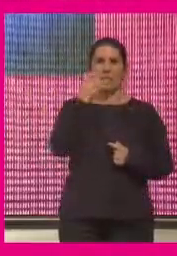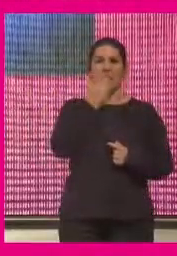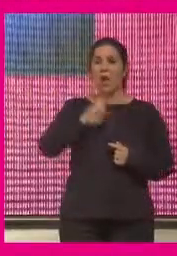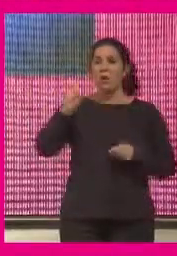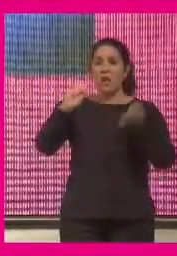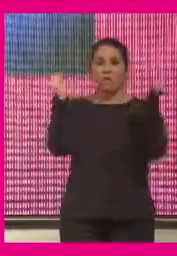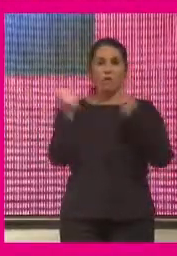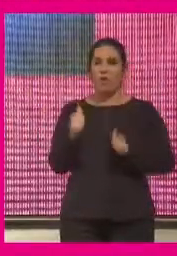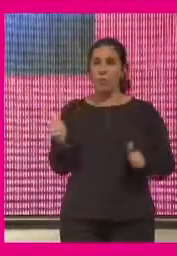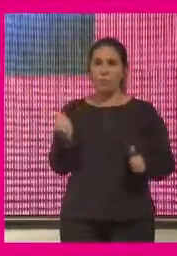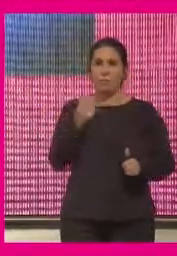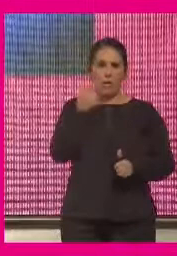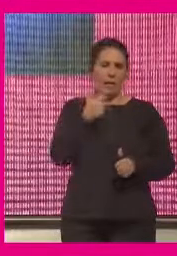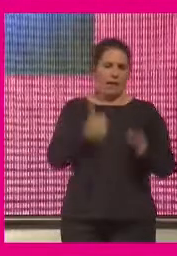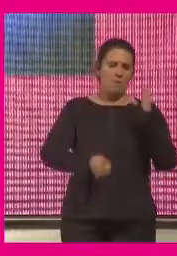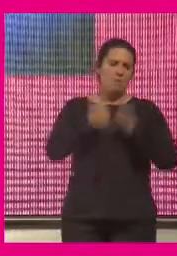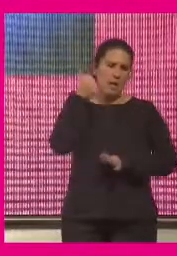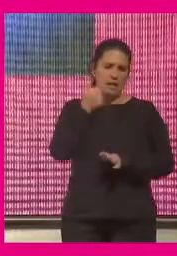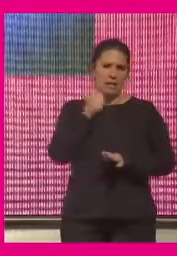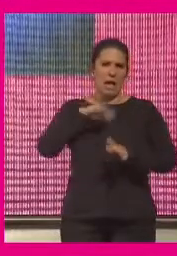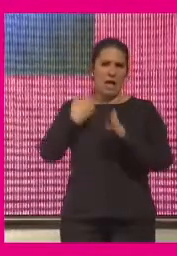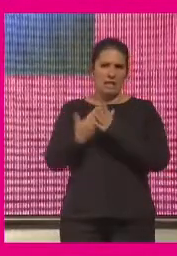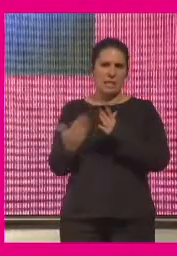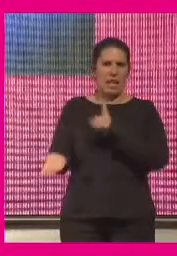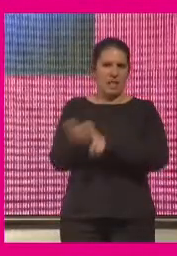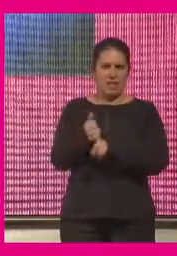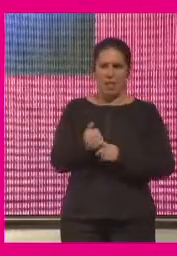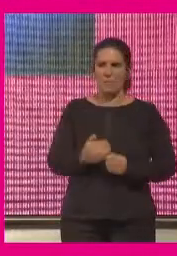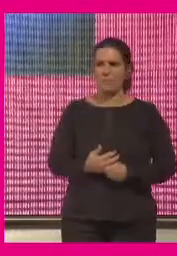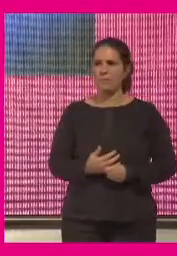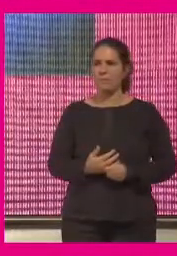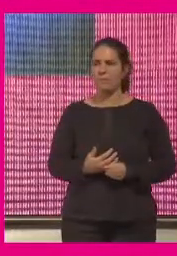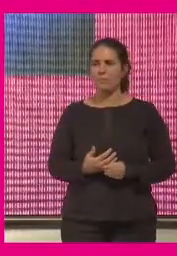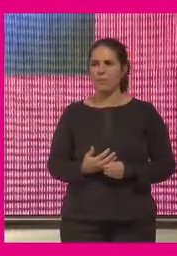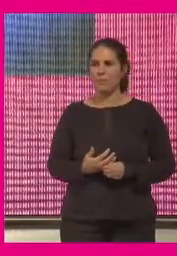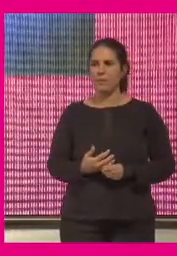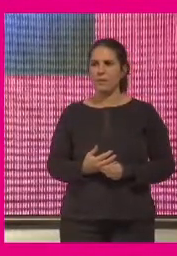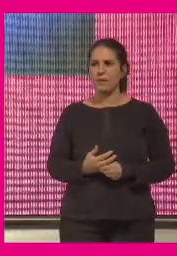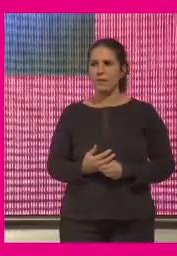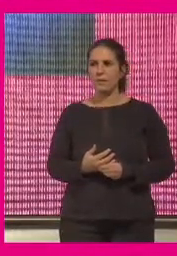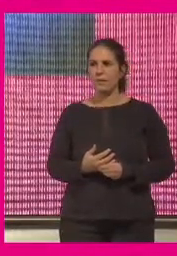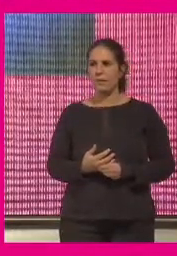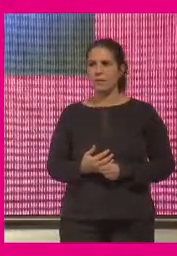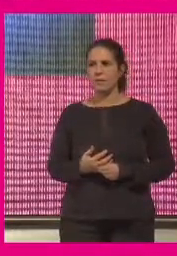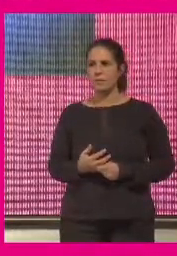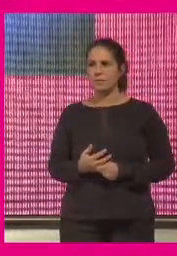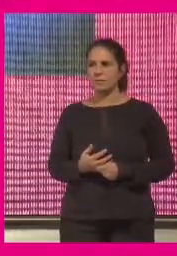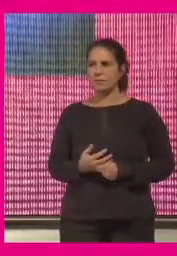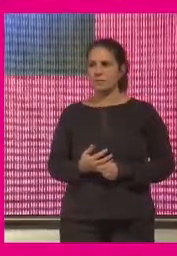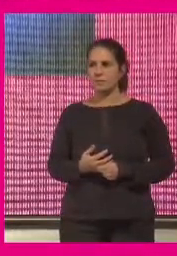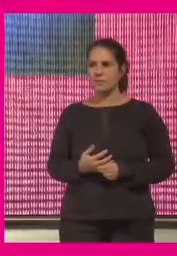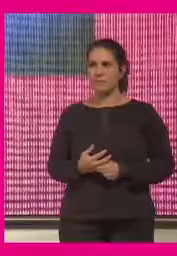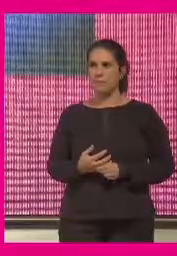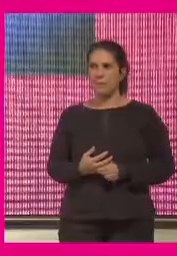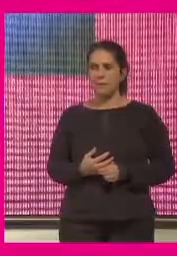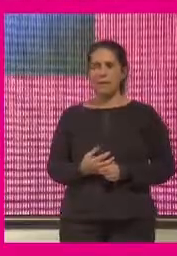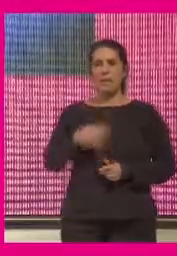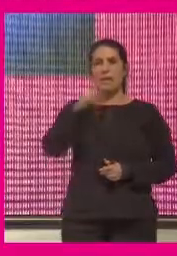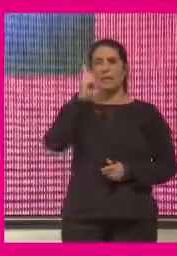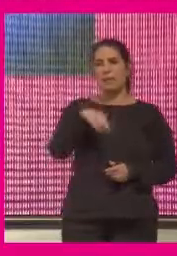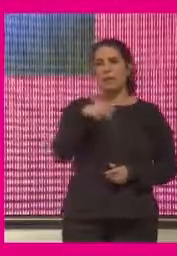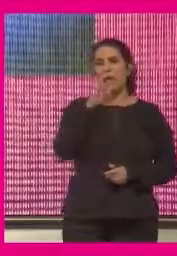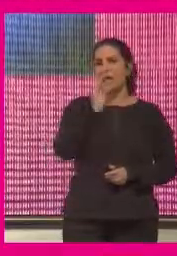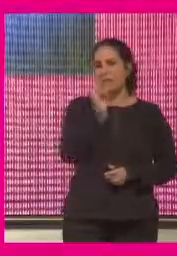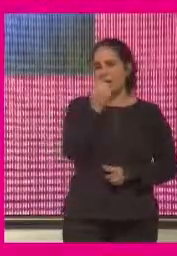hubiéramos tardado mucho más en alcanzar pero es verdad también que si no somos